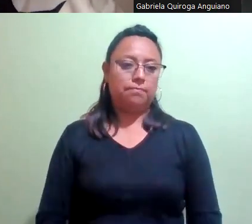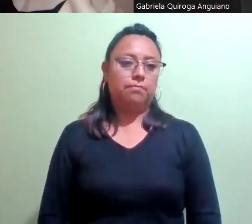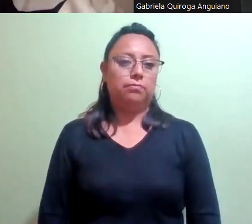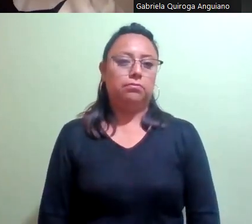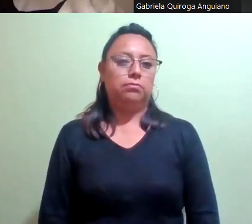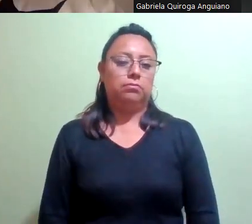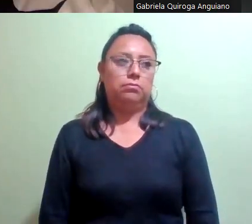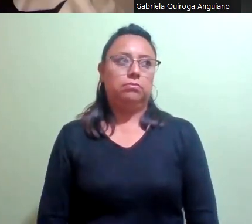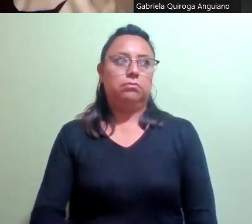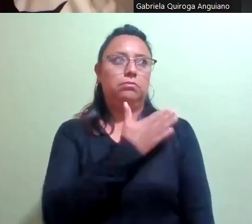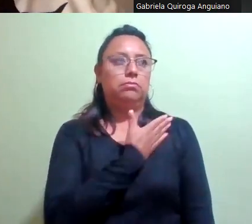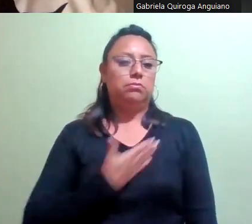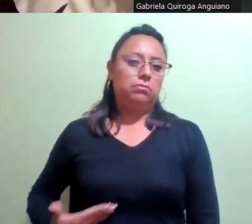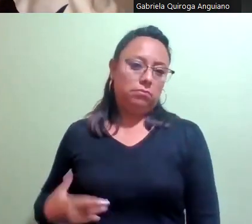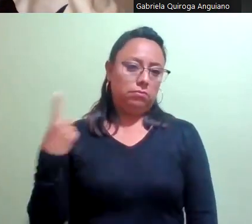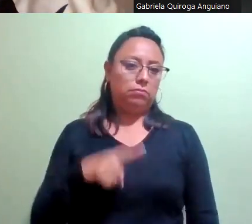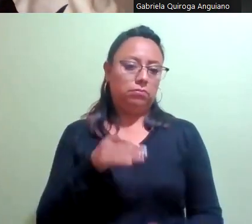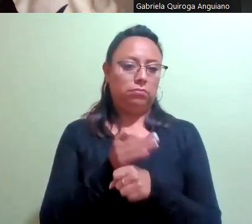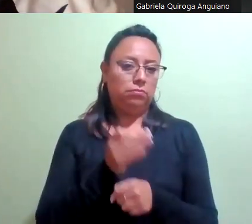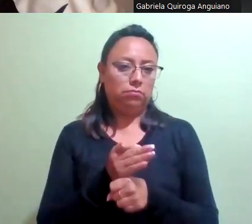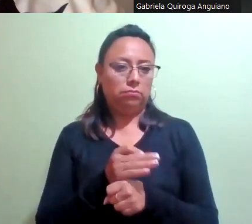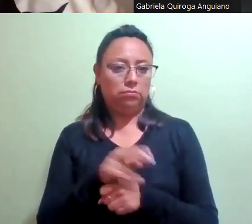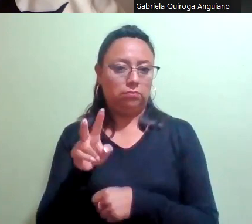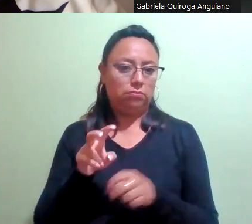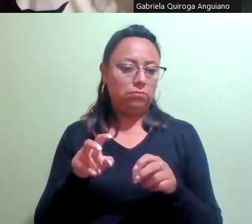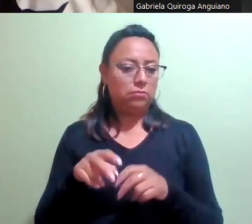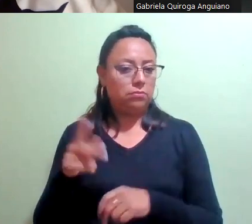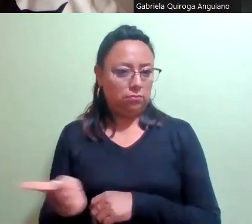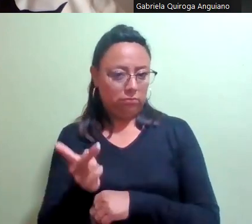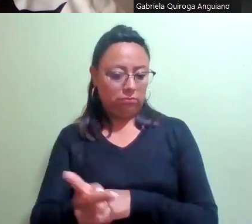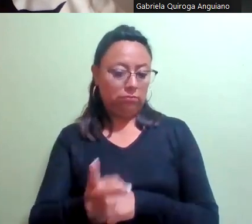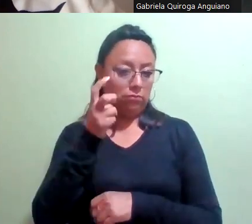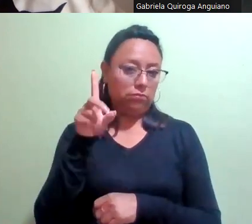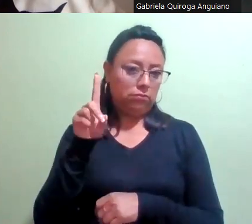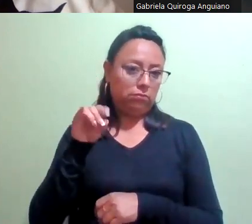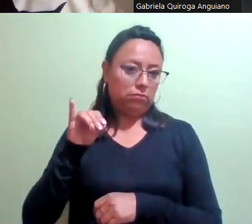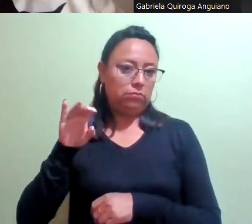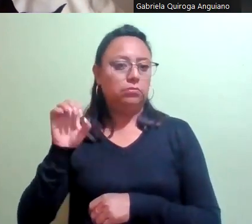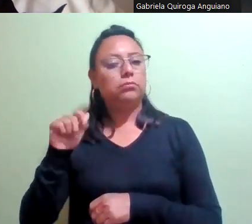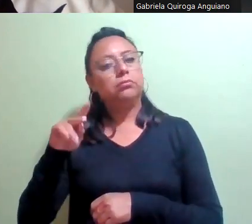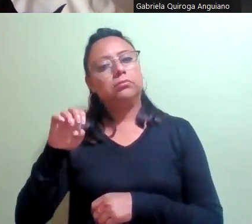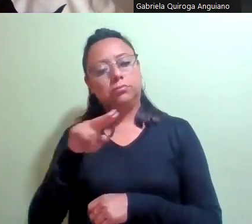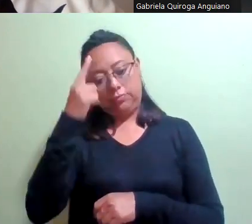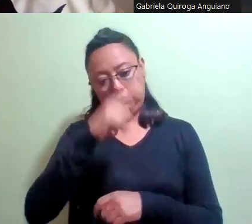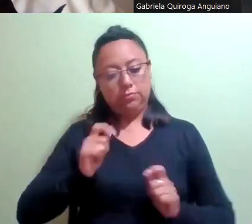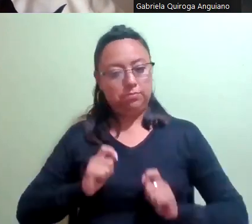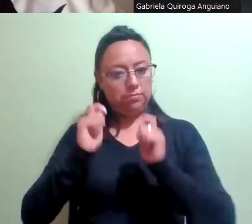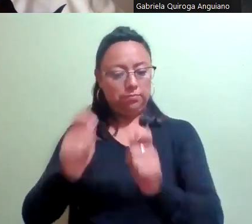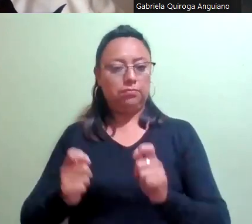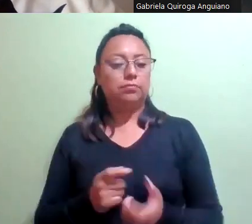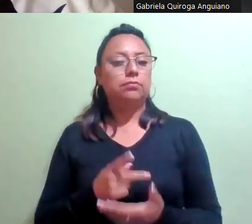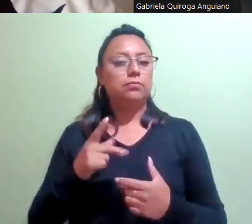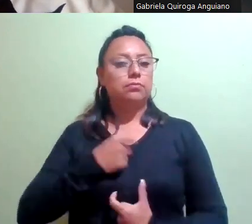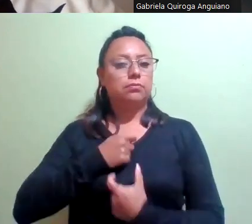Por instrucciones de la Presidencia se procede a preguntar si es de aprobarse el dictamen para la entrega de la medalla Hermila Galindo dos mil